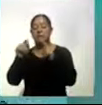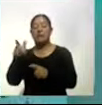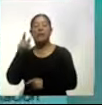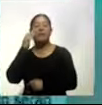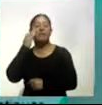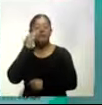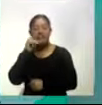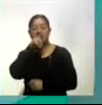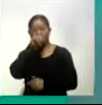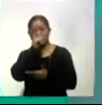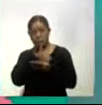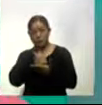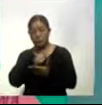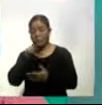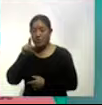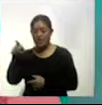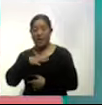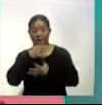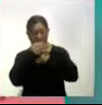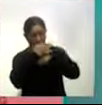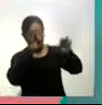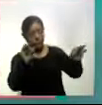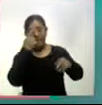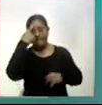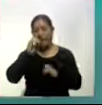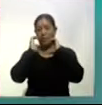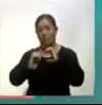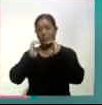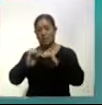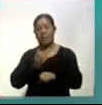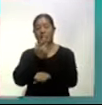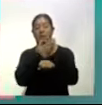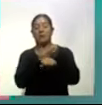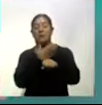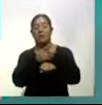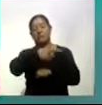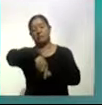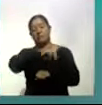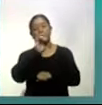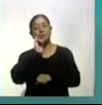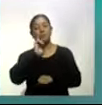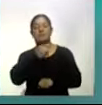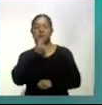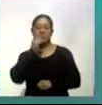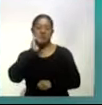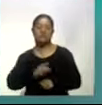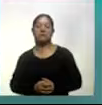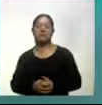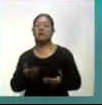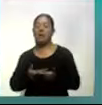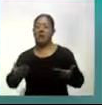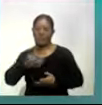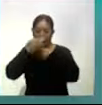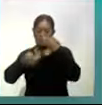la dependencia estatal difunde información para prevenir la violencia hacia este sector de la población. Con información de Marian Gómez,